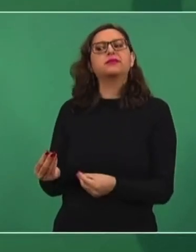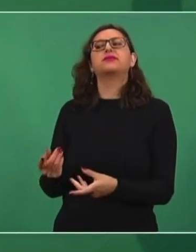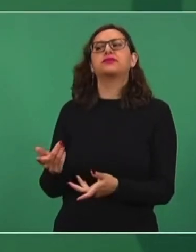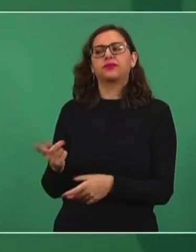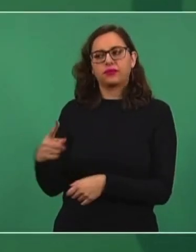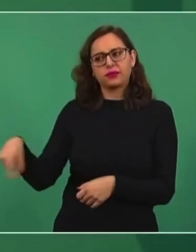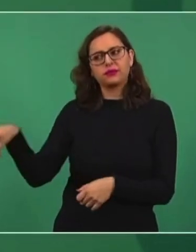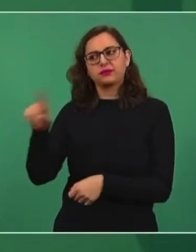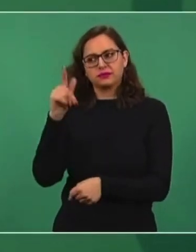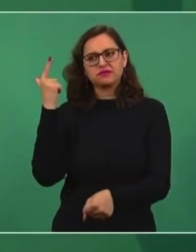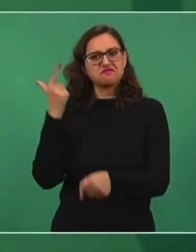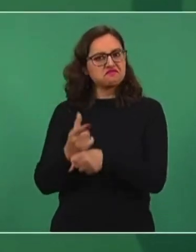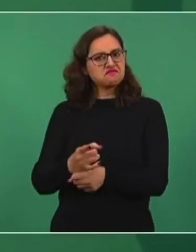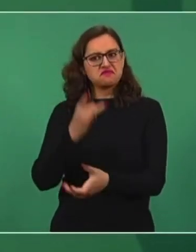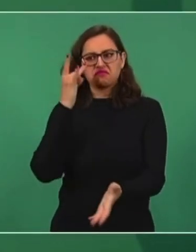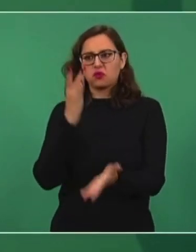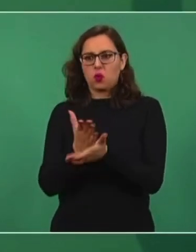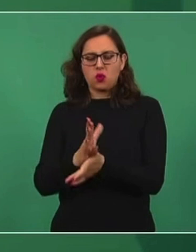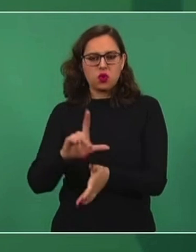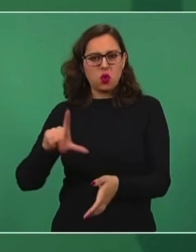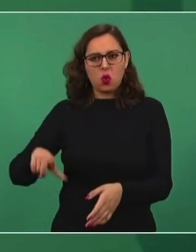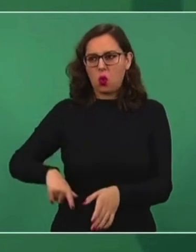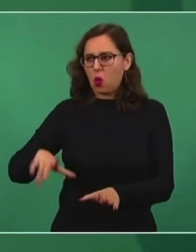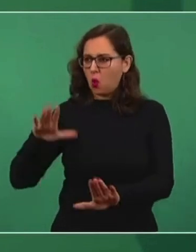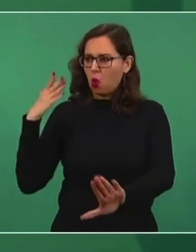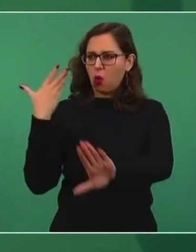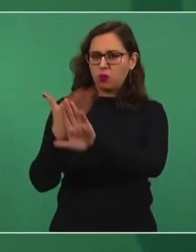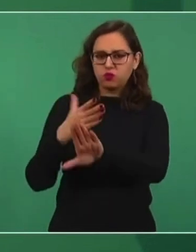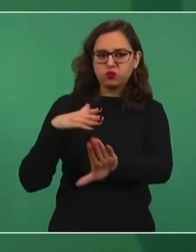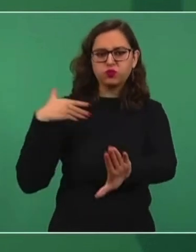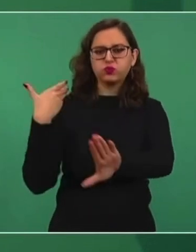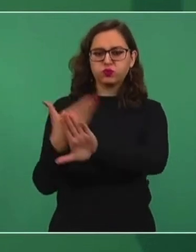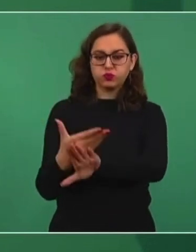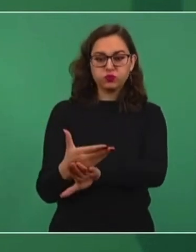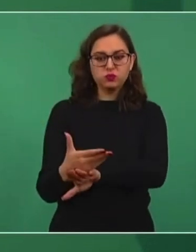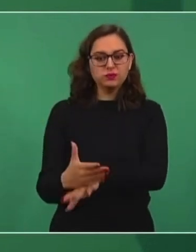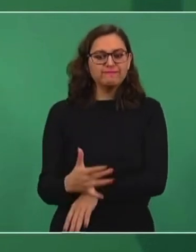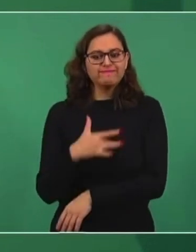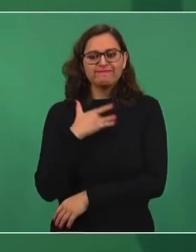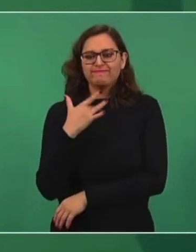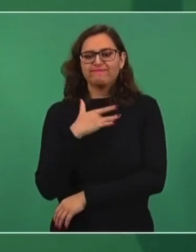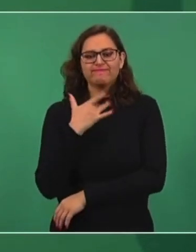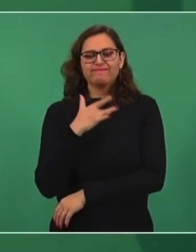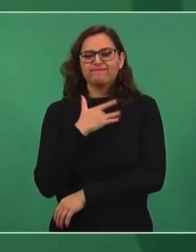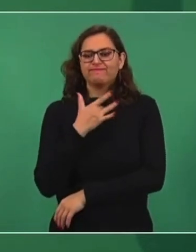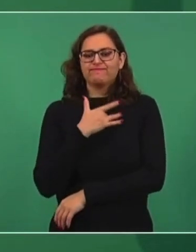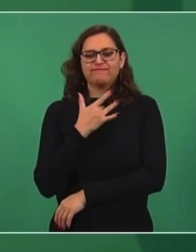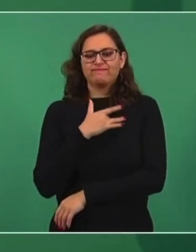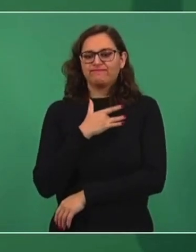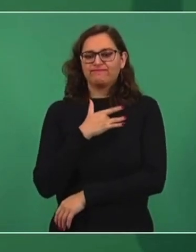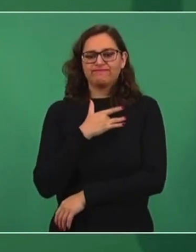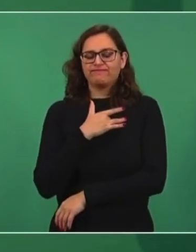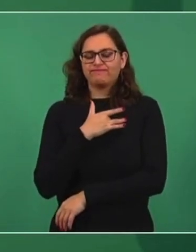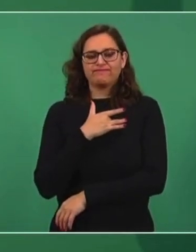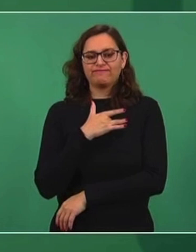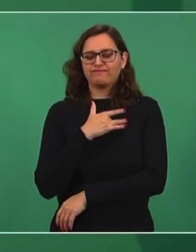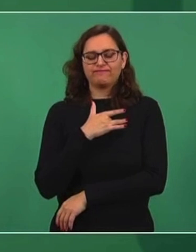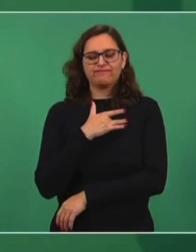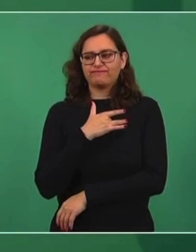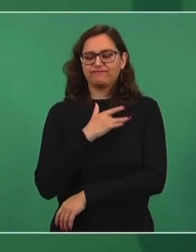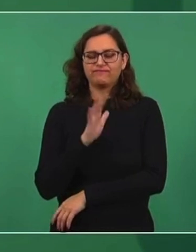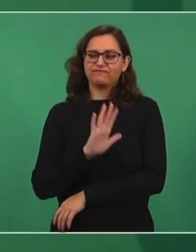propósito. Entonces, ojalá haya